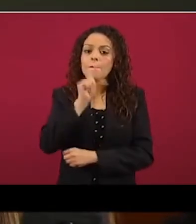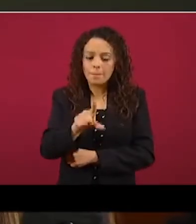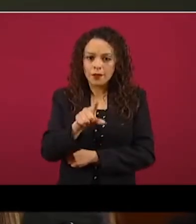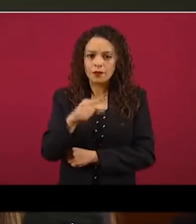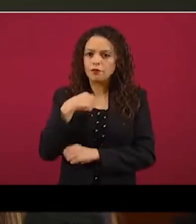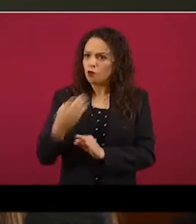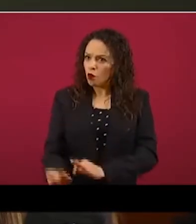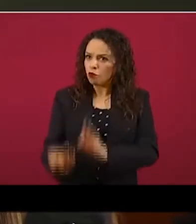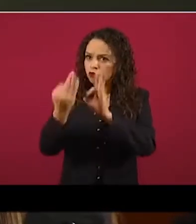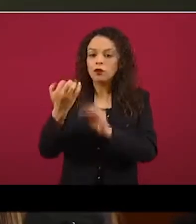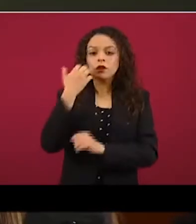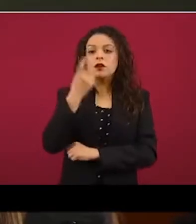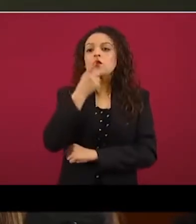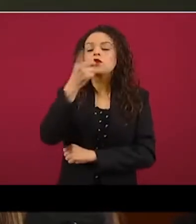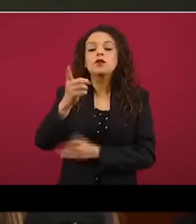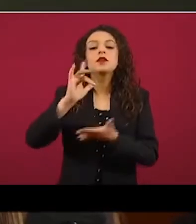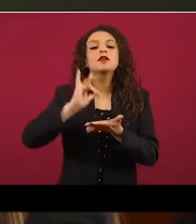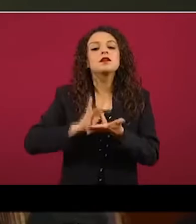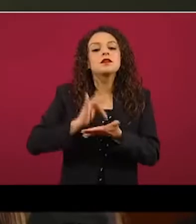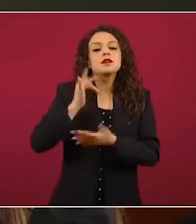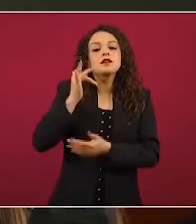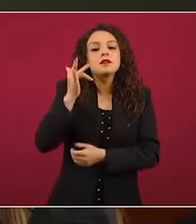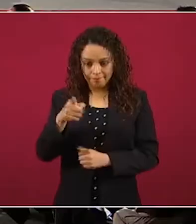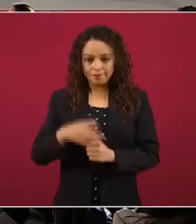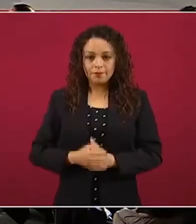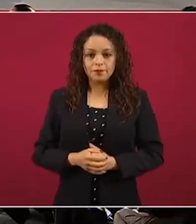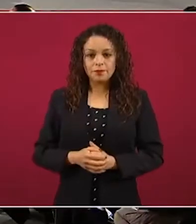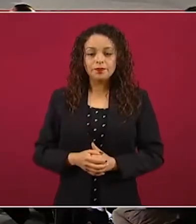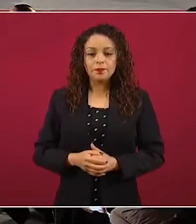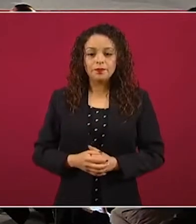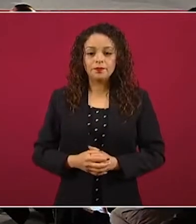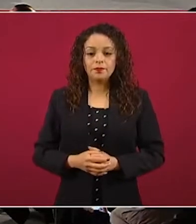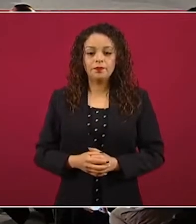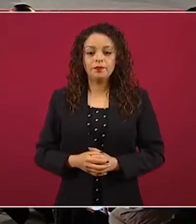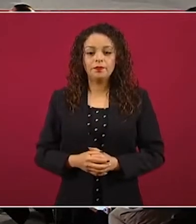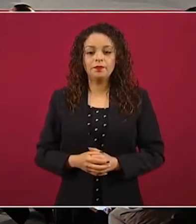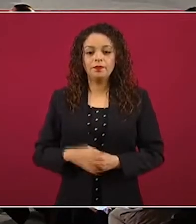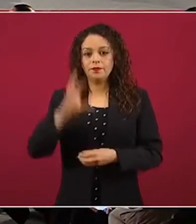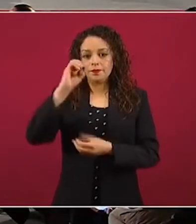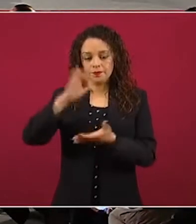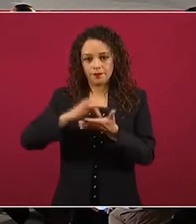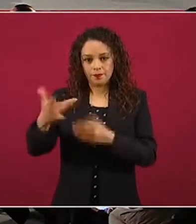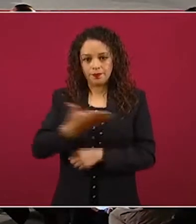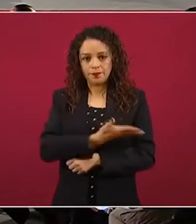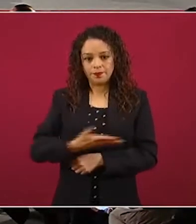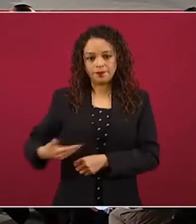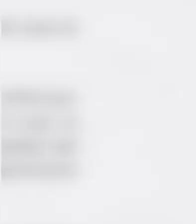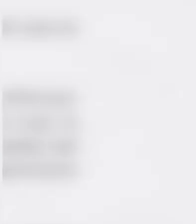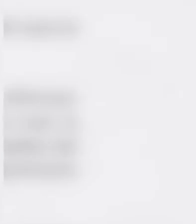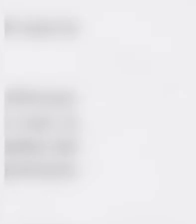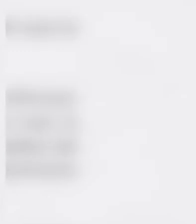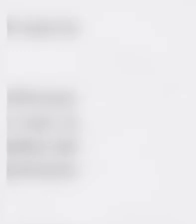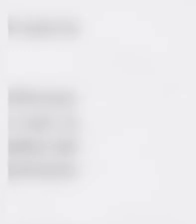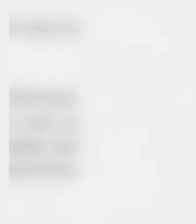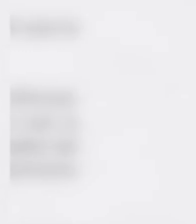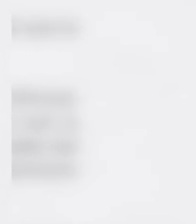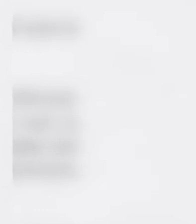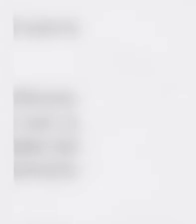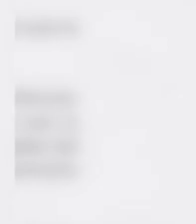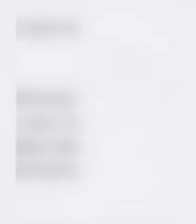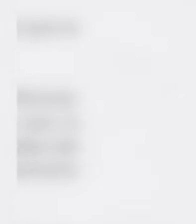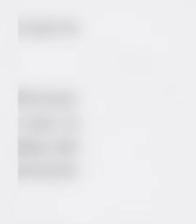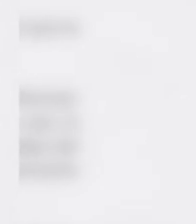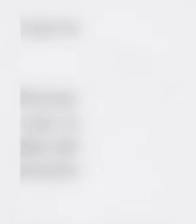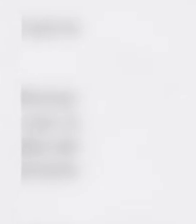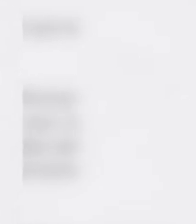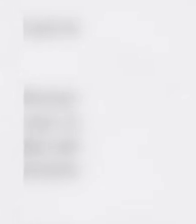quien cumplió una condena pero continuaba preso. Ese mismo día, el presidente Andrés Manuel López Obrador envió una carta